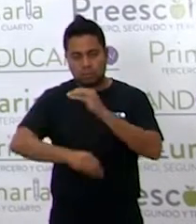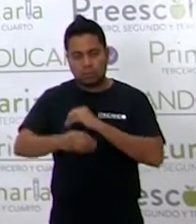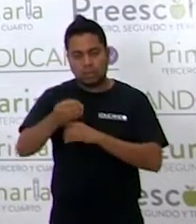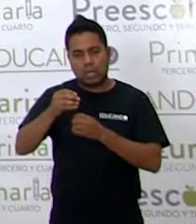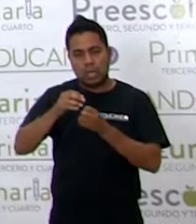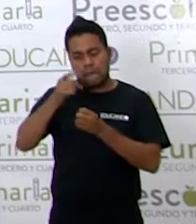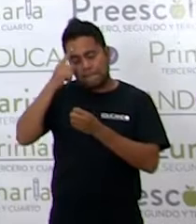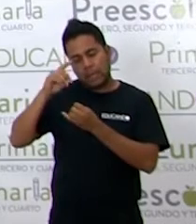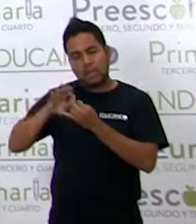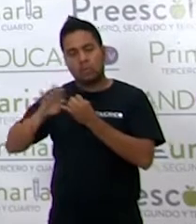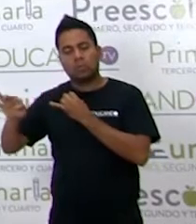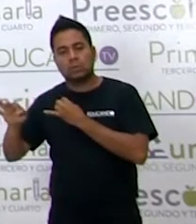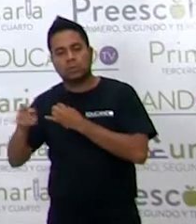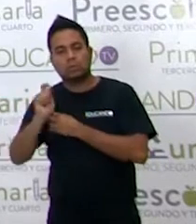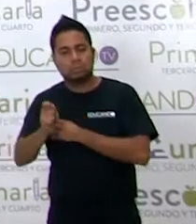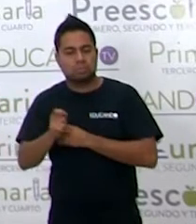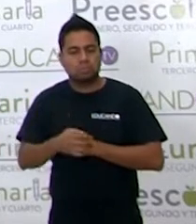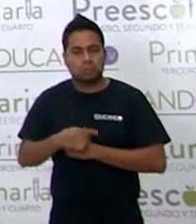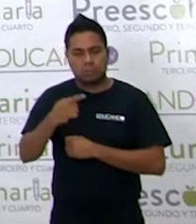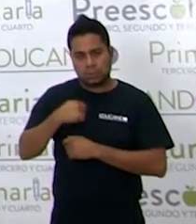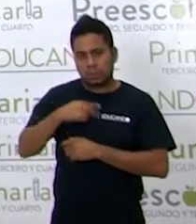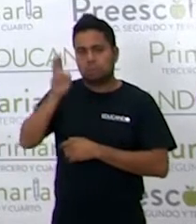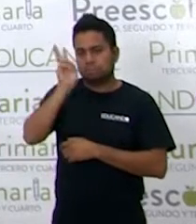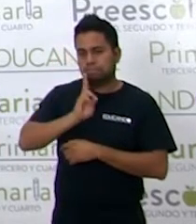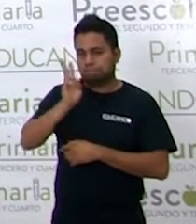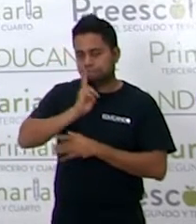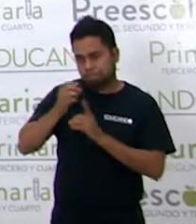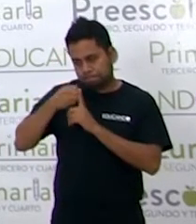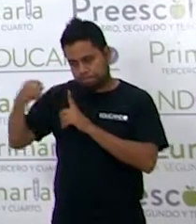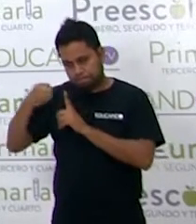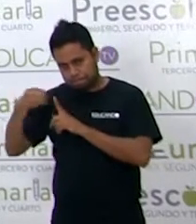el final? Te propongo las siguientes. Entonces,